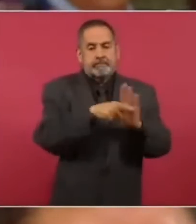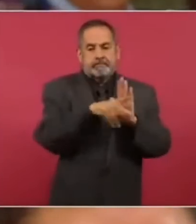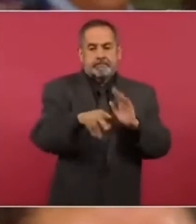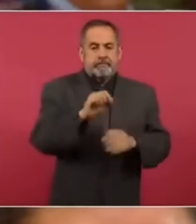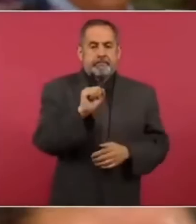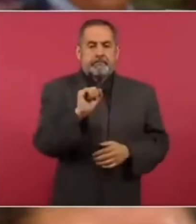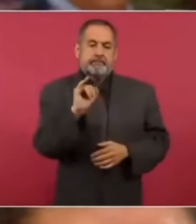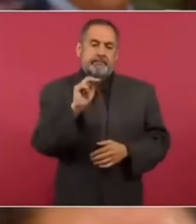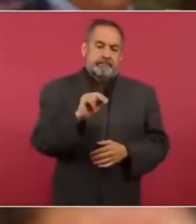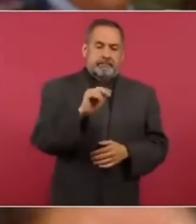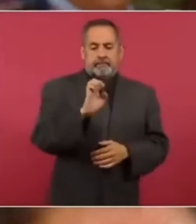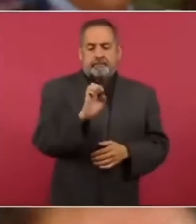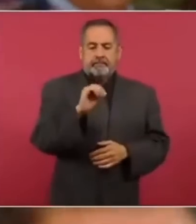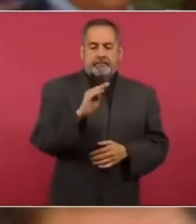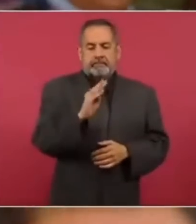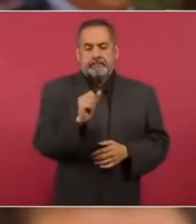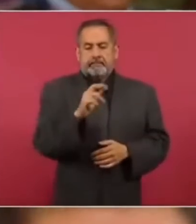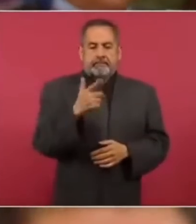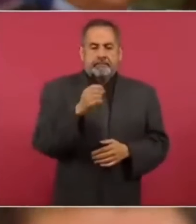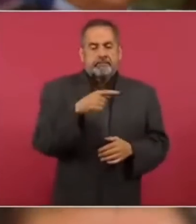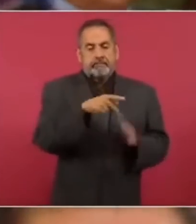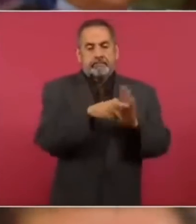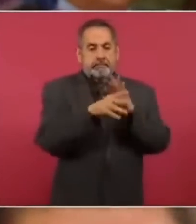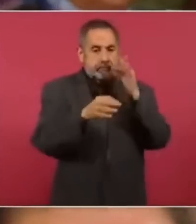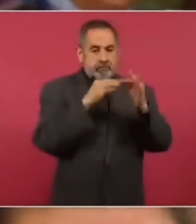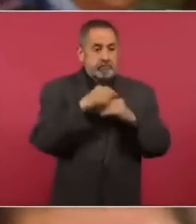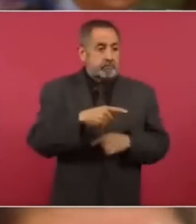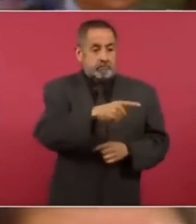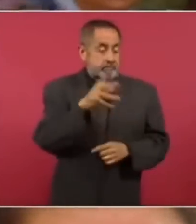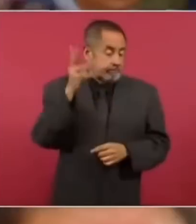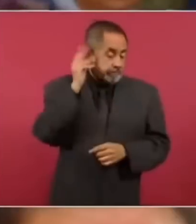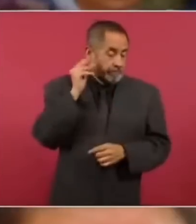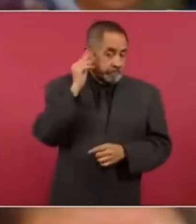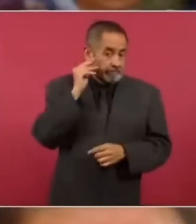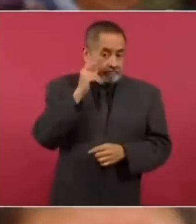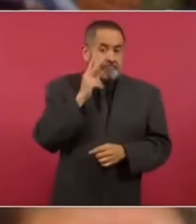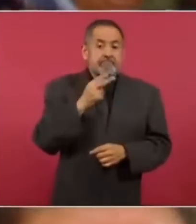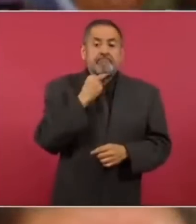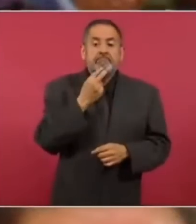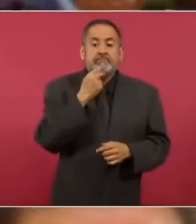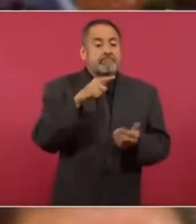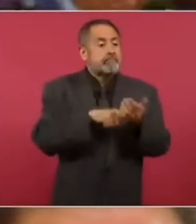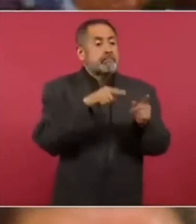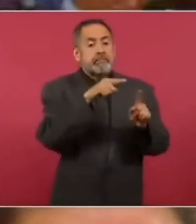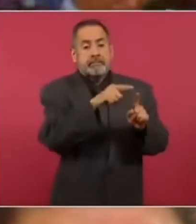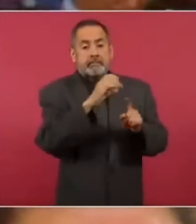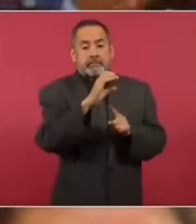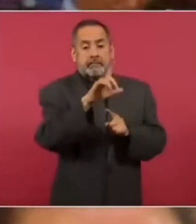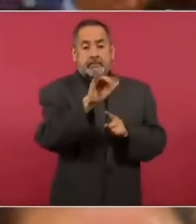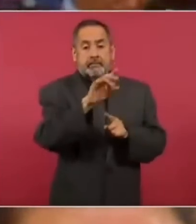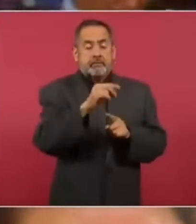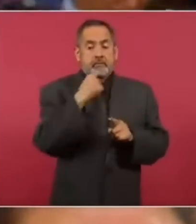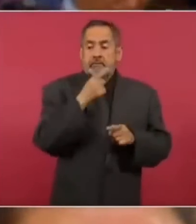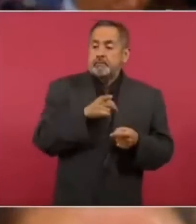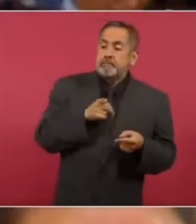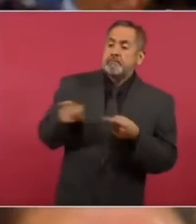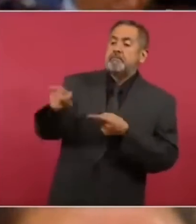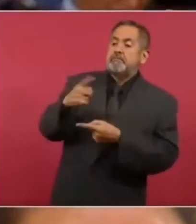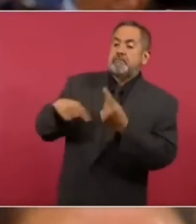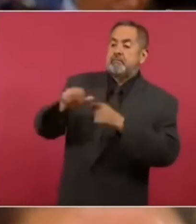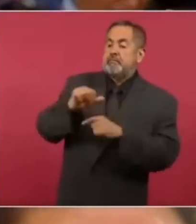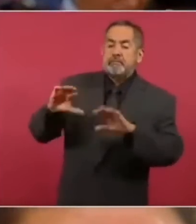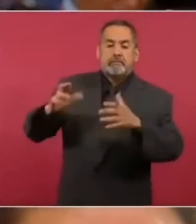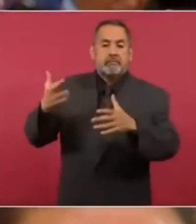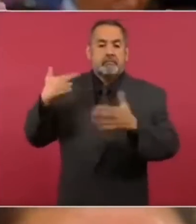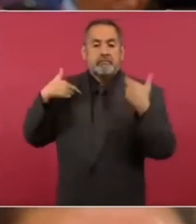un audio donde Claudio X. González llama a los maestros,